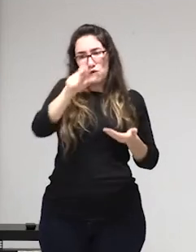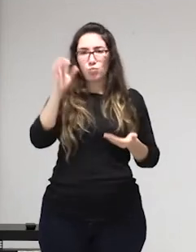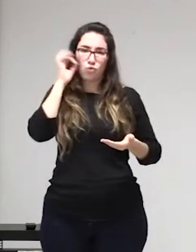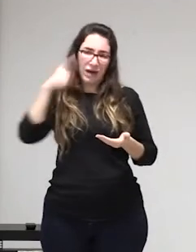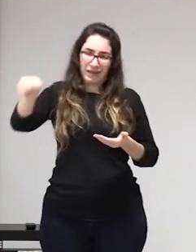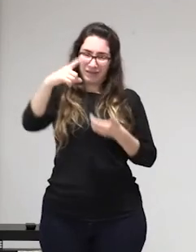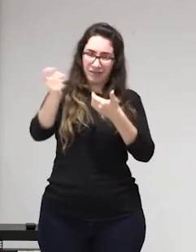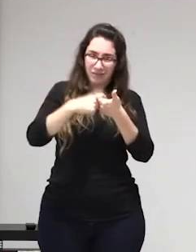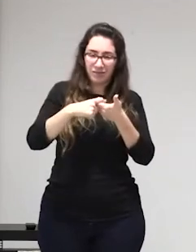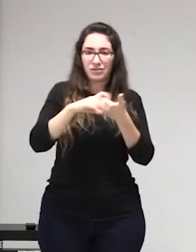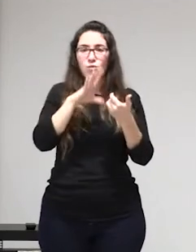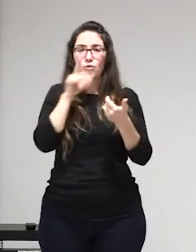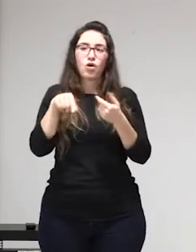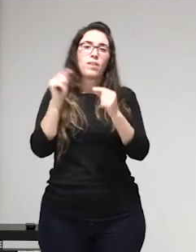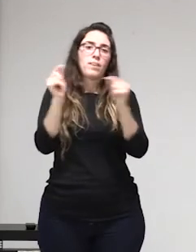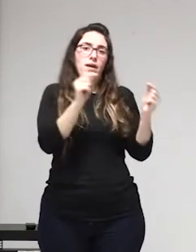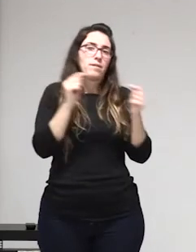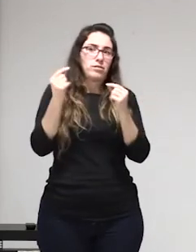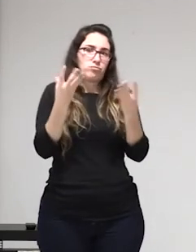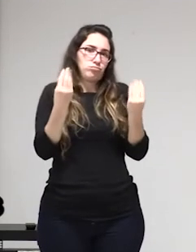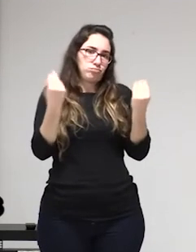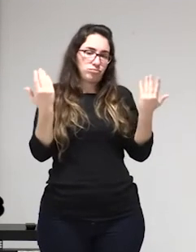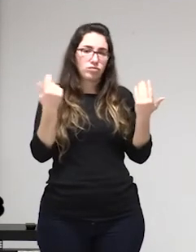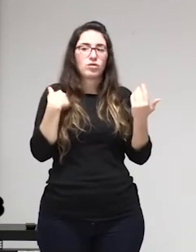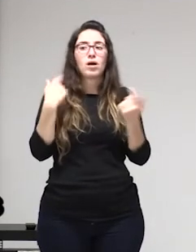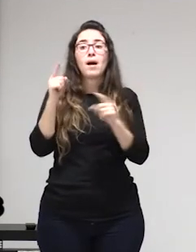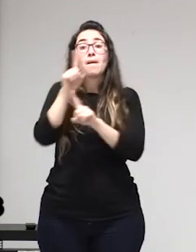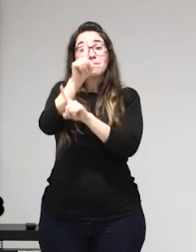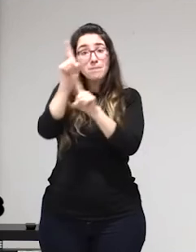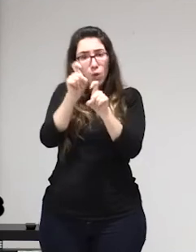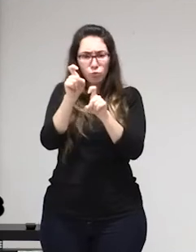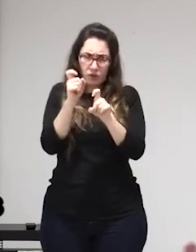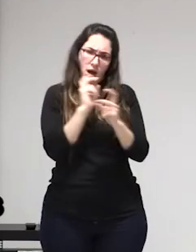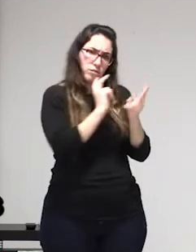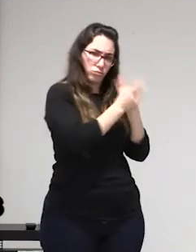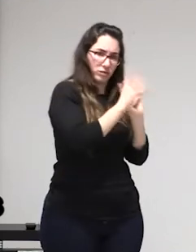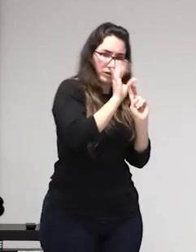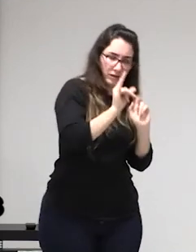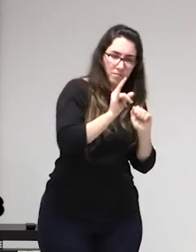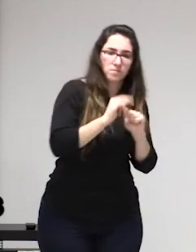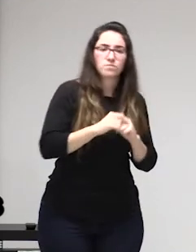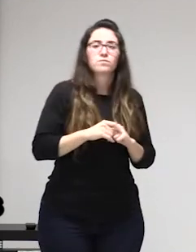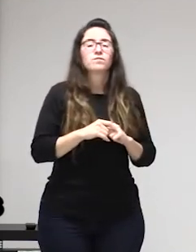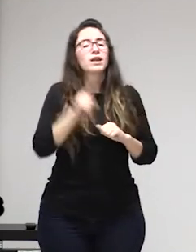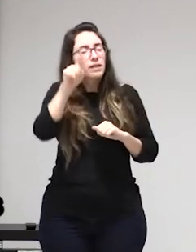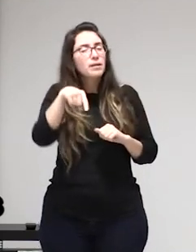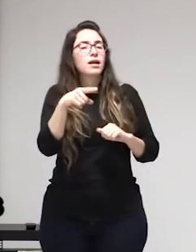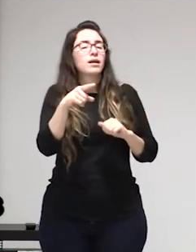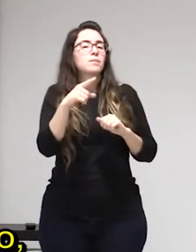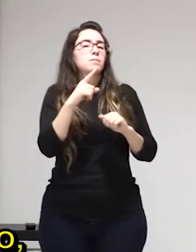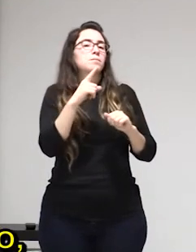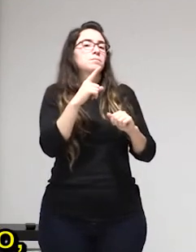que decía que vamos a dar paso las preguntas en la sala nos han llegado también bastantes por whatsapp y por